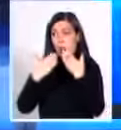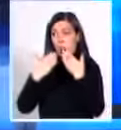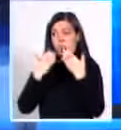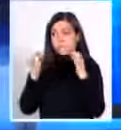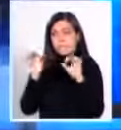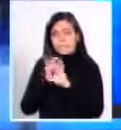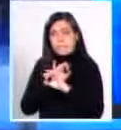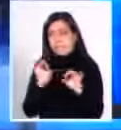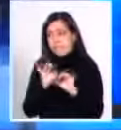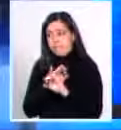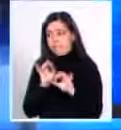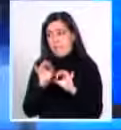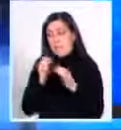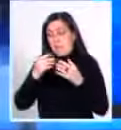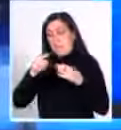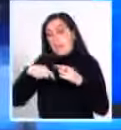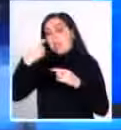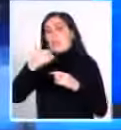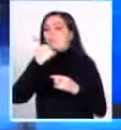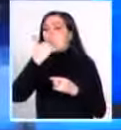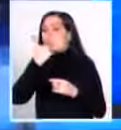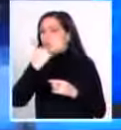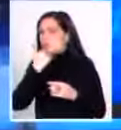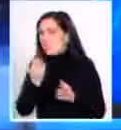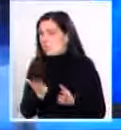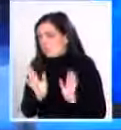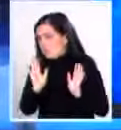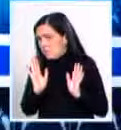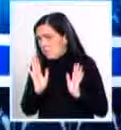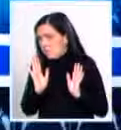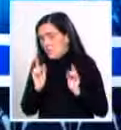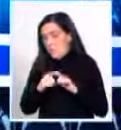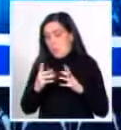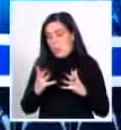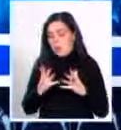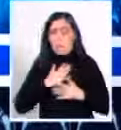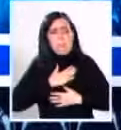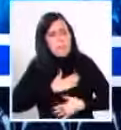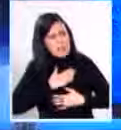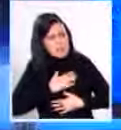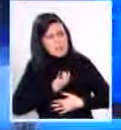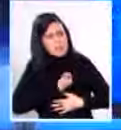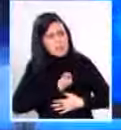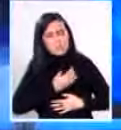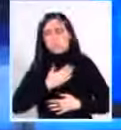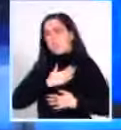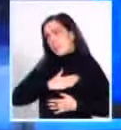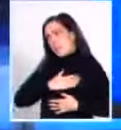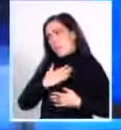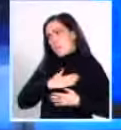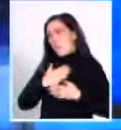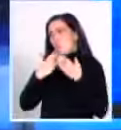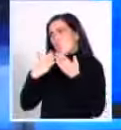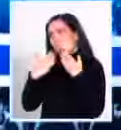hasta el día de hoy. Hasta el día de hoy. De repente más nada que no sabe, pero por ahora. Luis Eduardo, ha sido un placer, ¿eh? Un placer es mío, gracias a usted.